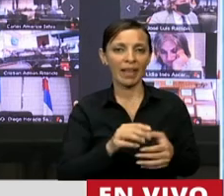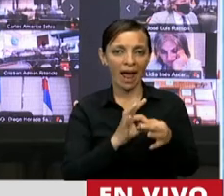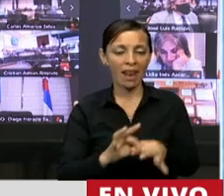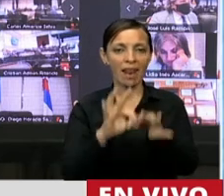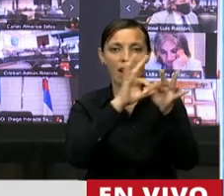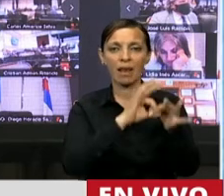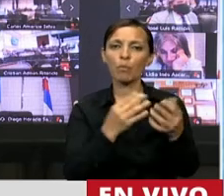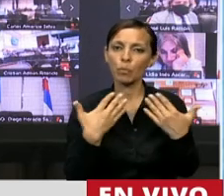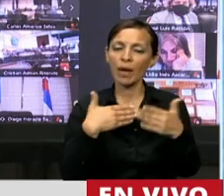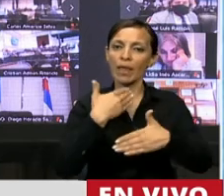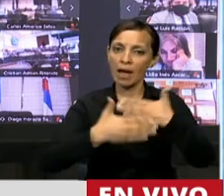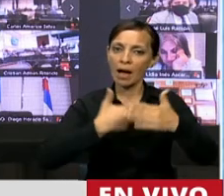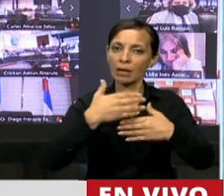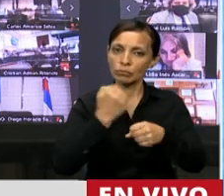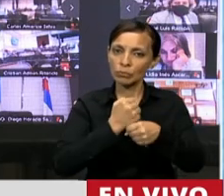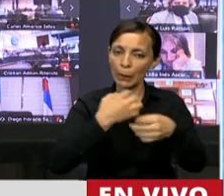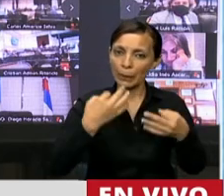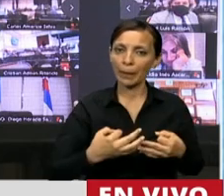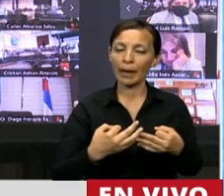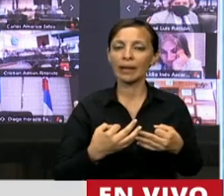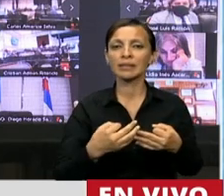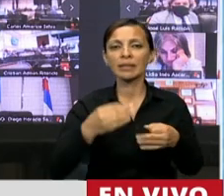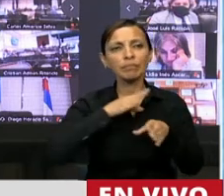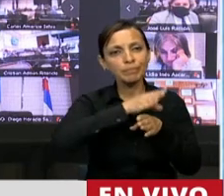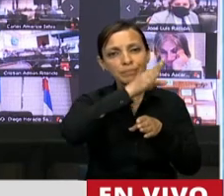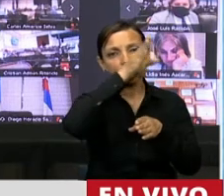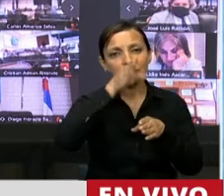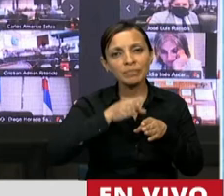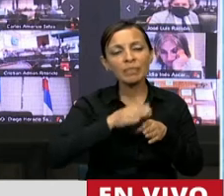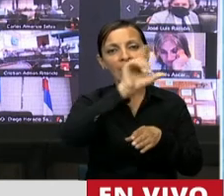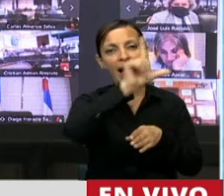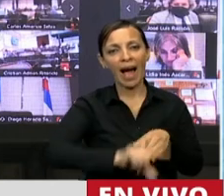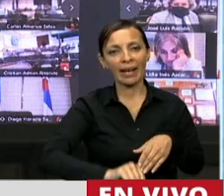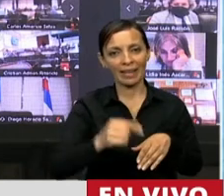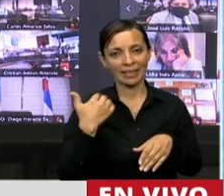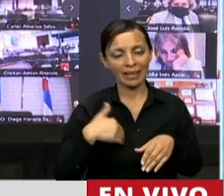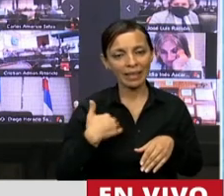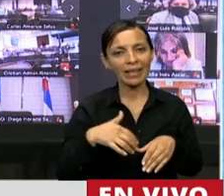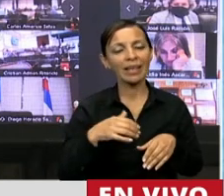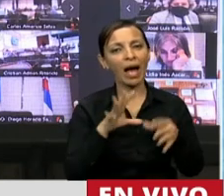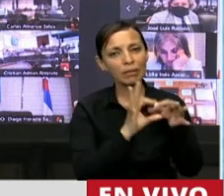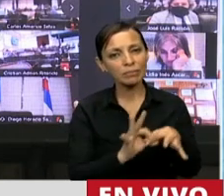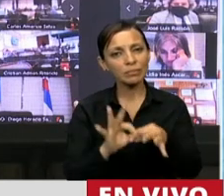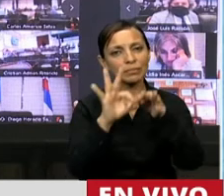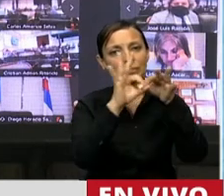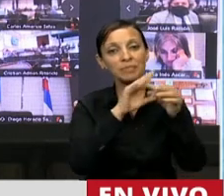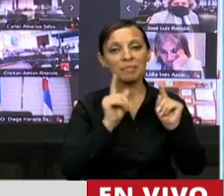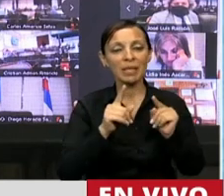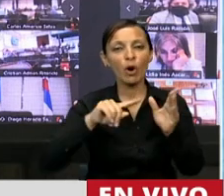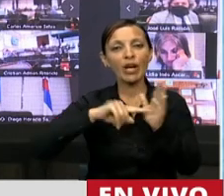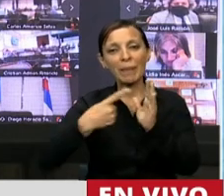se recorra la Argentina de manera federal en estas capitales